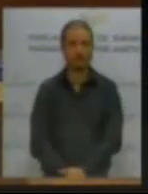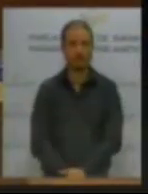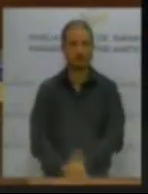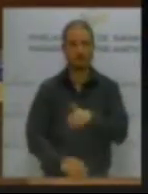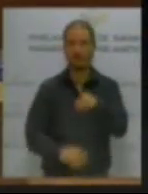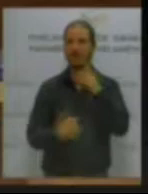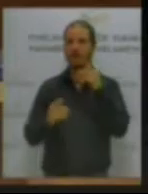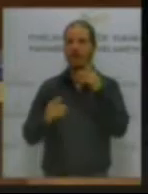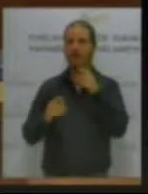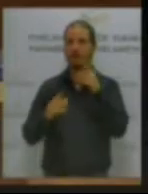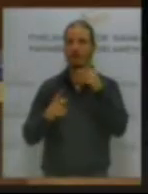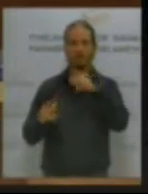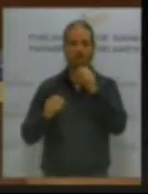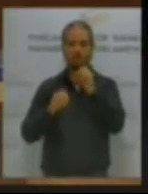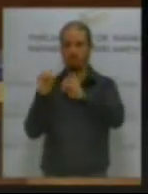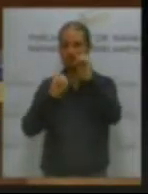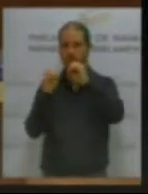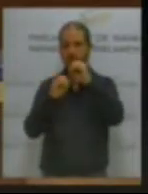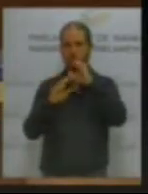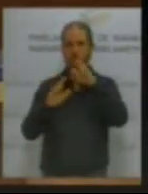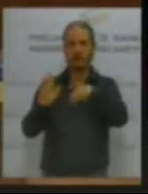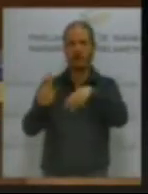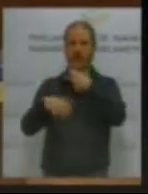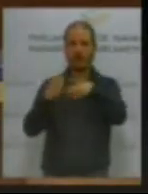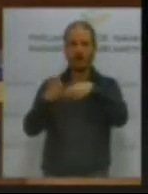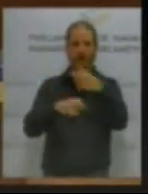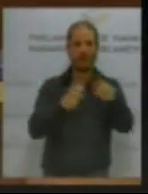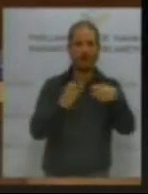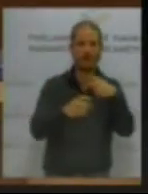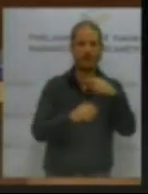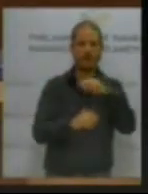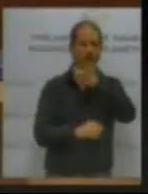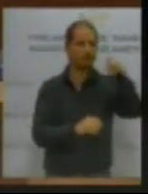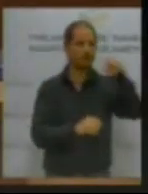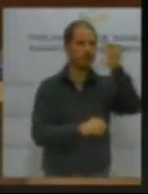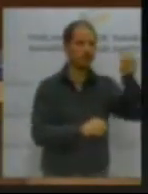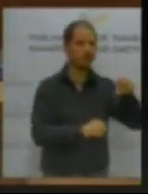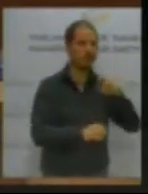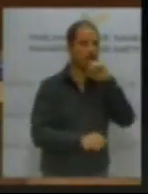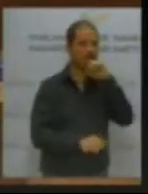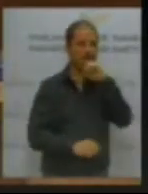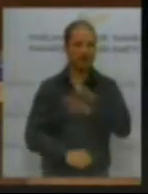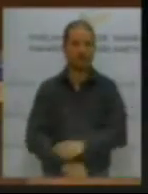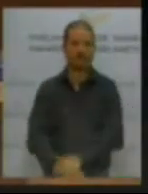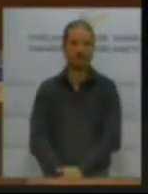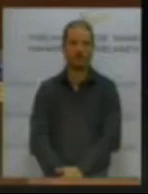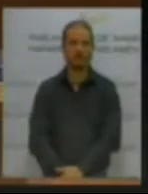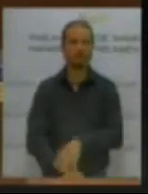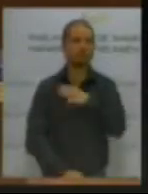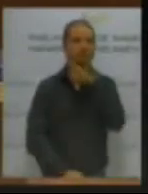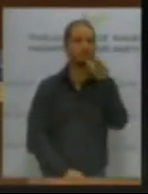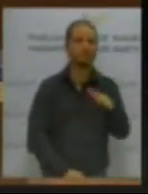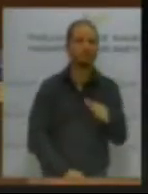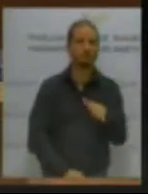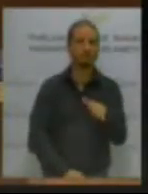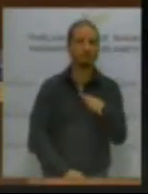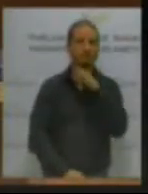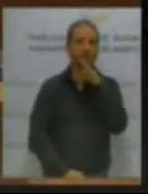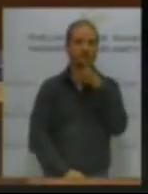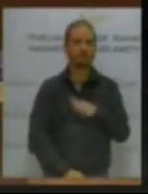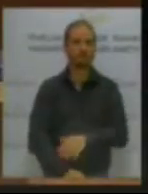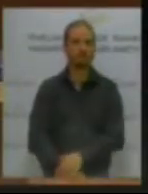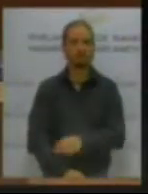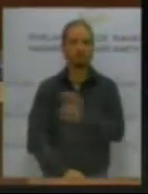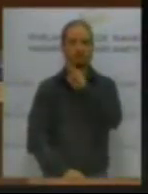reciclaje envidiables, envidiables por muchas otras comunidades. ¿Y por qué? Porque ese pigreen estuvo